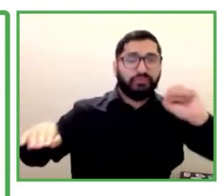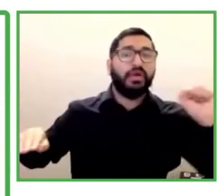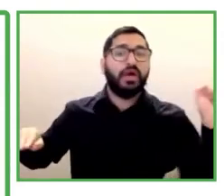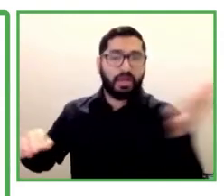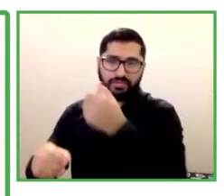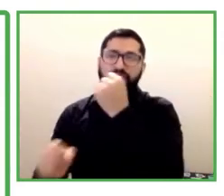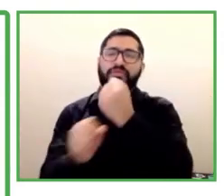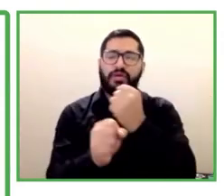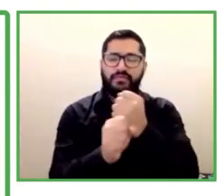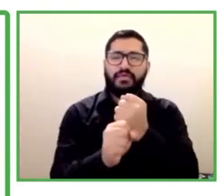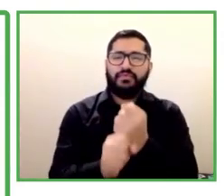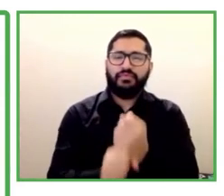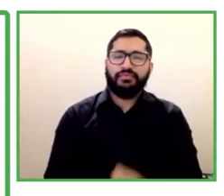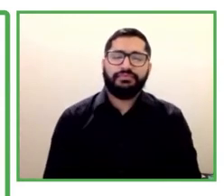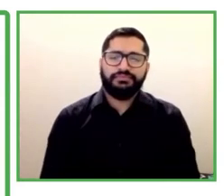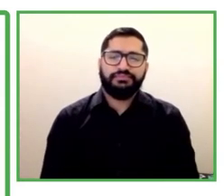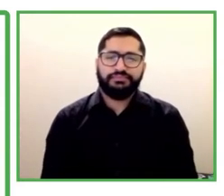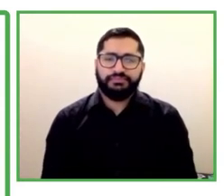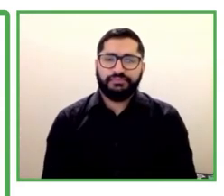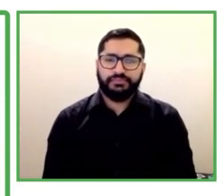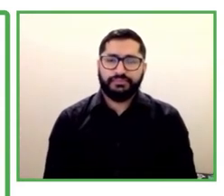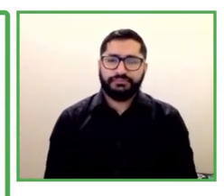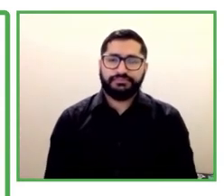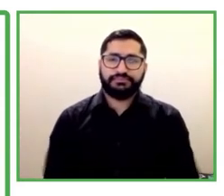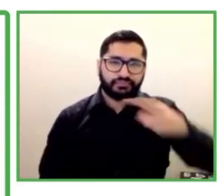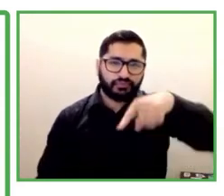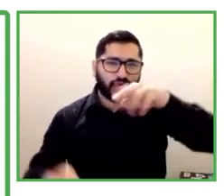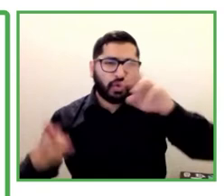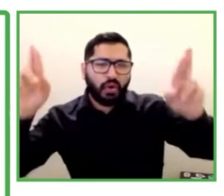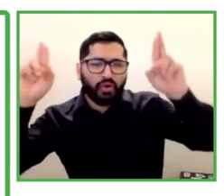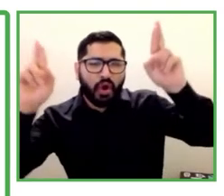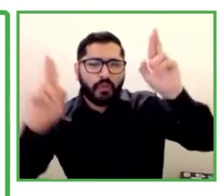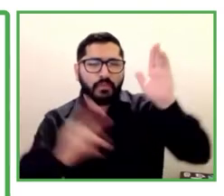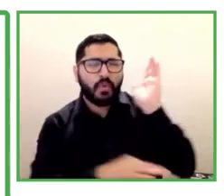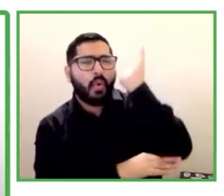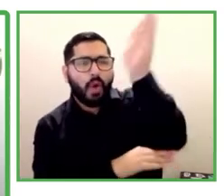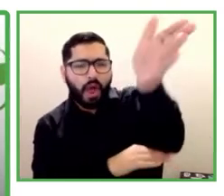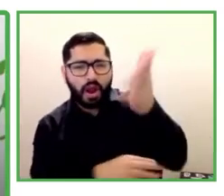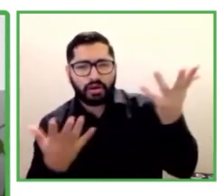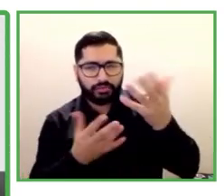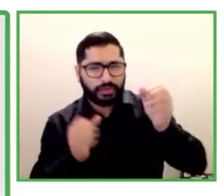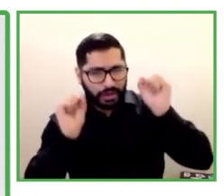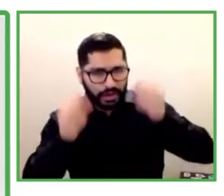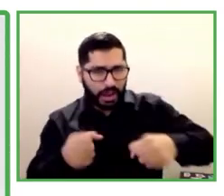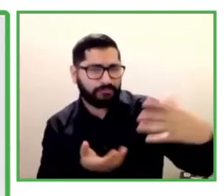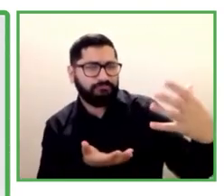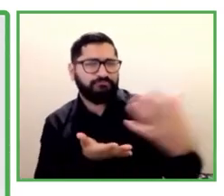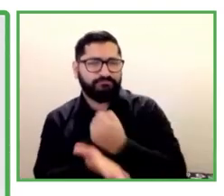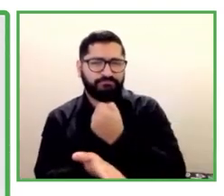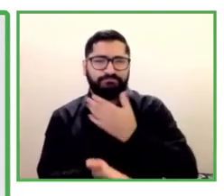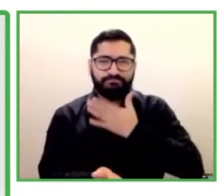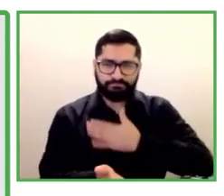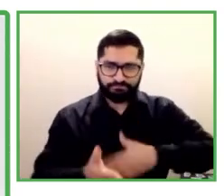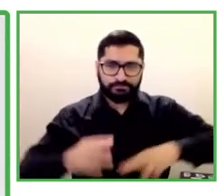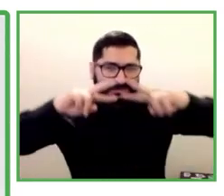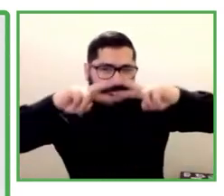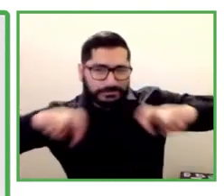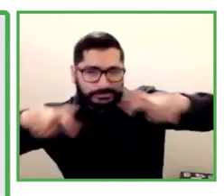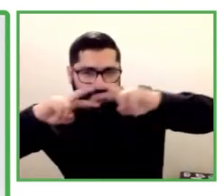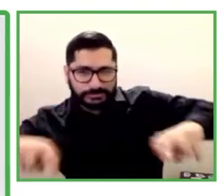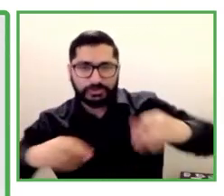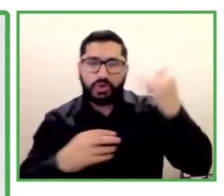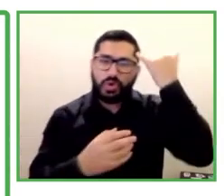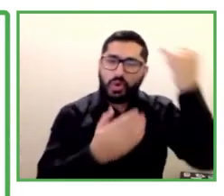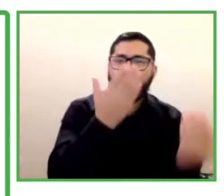¿Esperamos para el futuro? Bueno, estamos analizando tener nuevas asociaciones para desplegar nuestros programas en